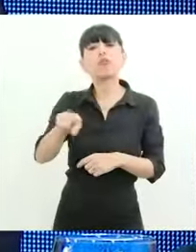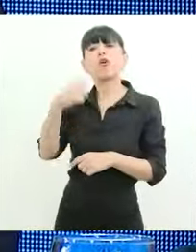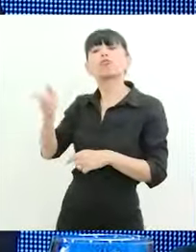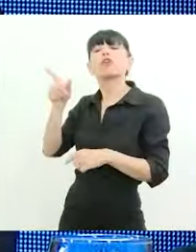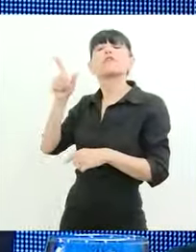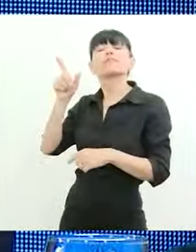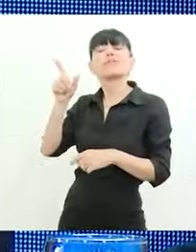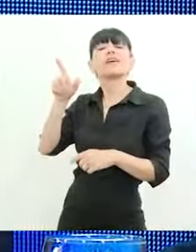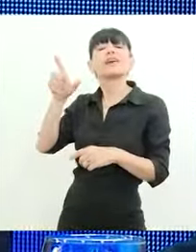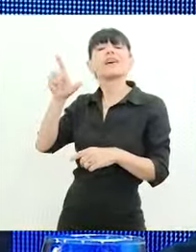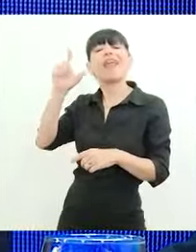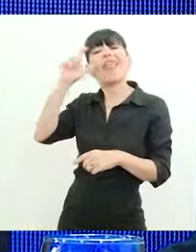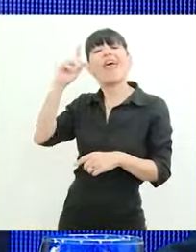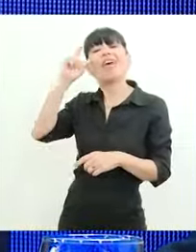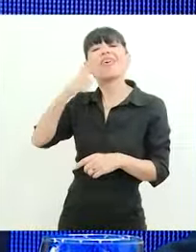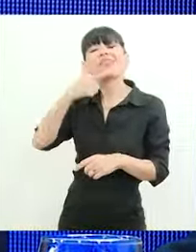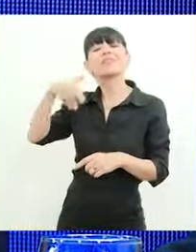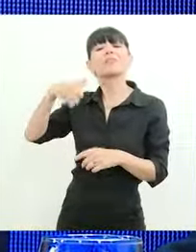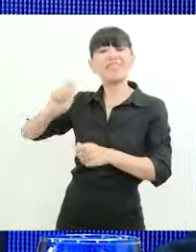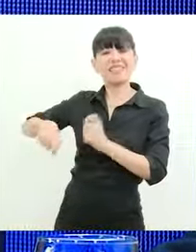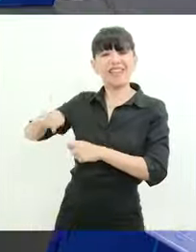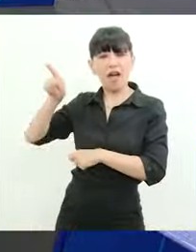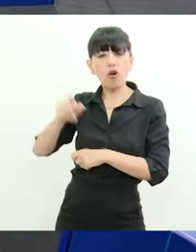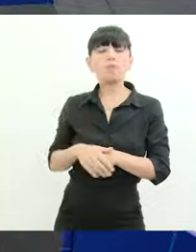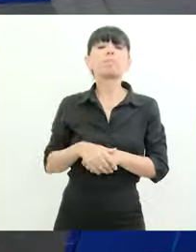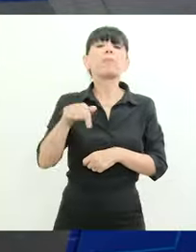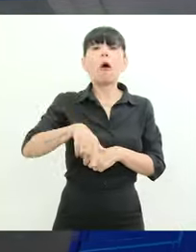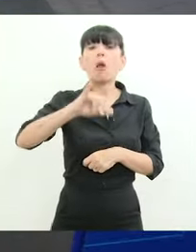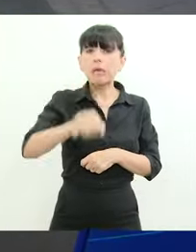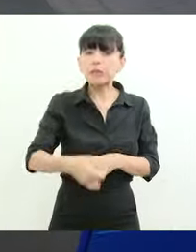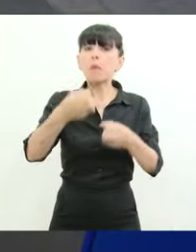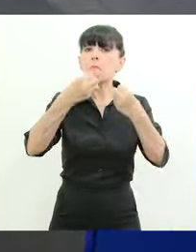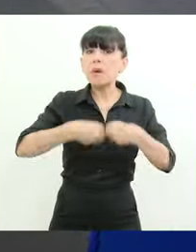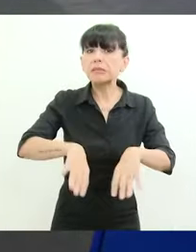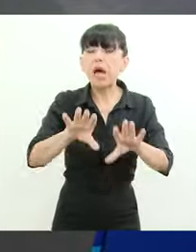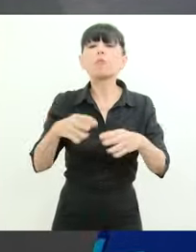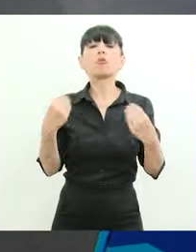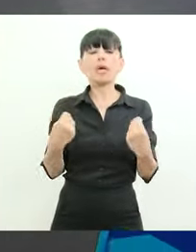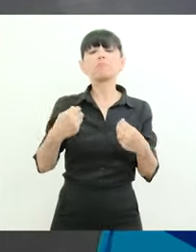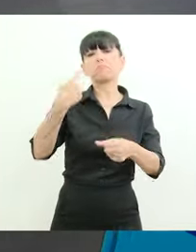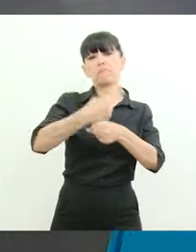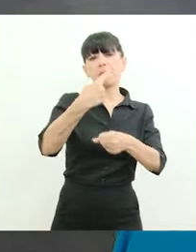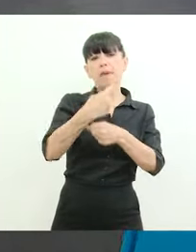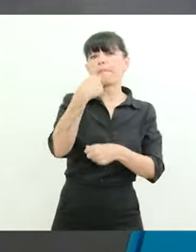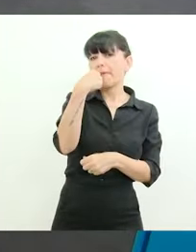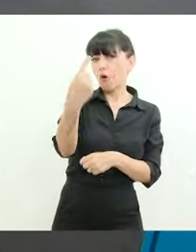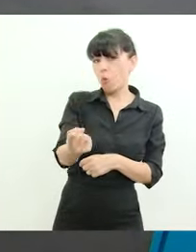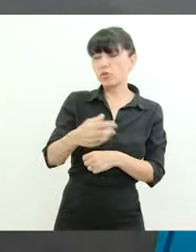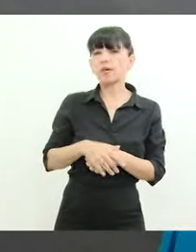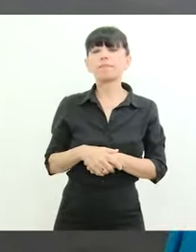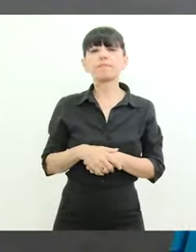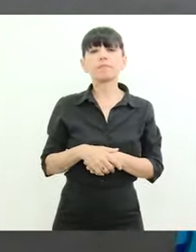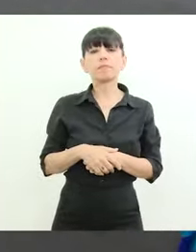Liberal y Canal 7 de Santiago del Estero. Y ahora sí, vamos a comenzar con la primera de las preguntas que llega